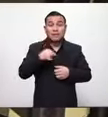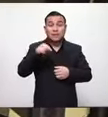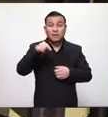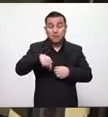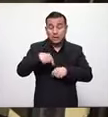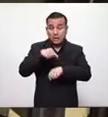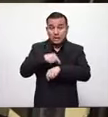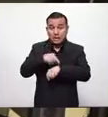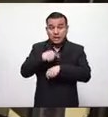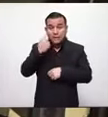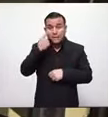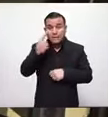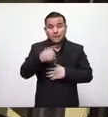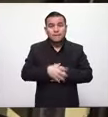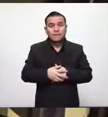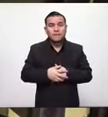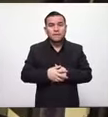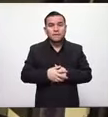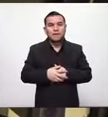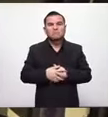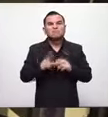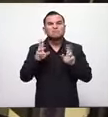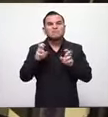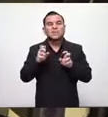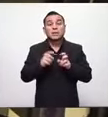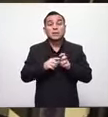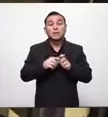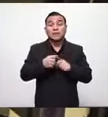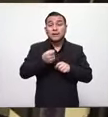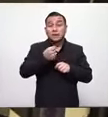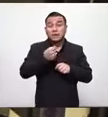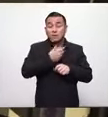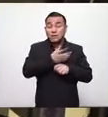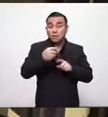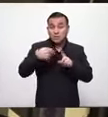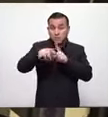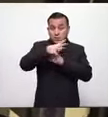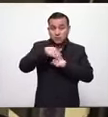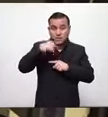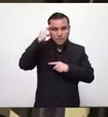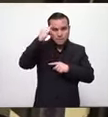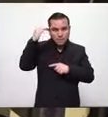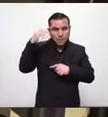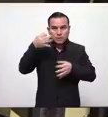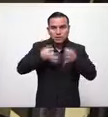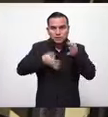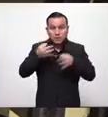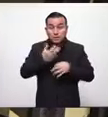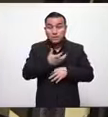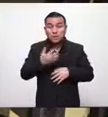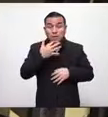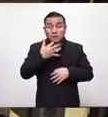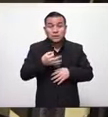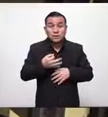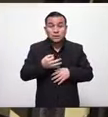de coyuntura política y jurídica da vueltas nuestro pueblo